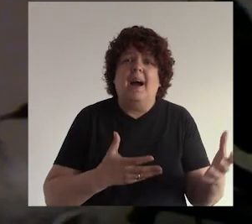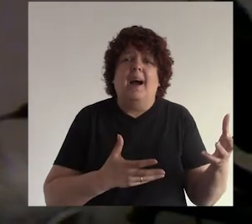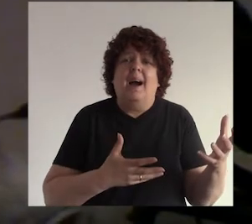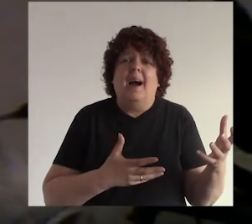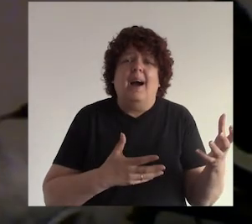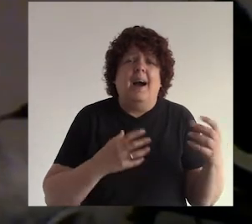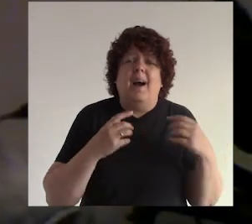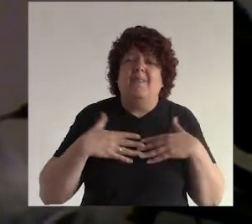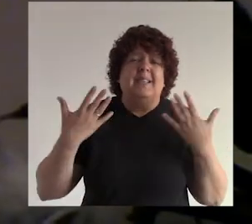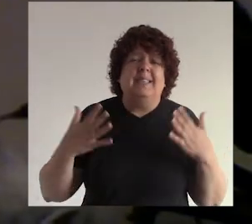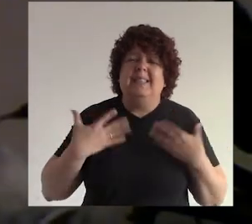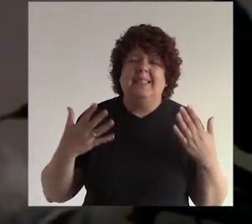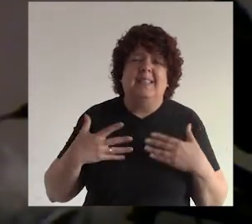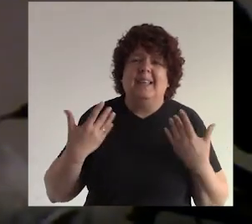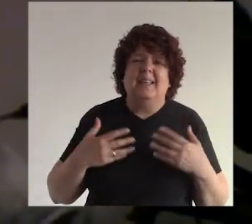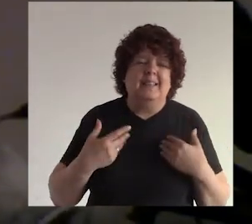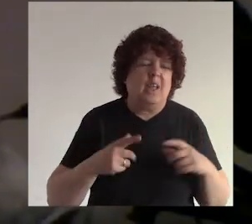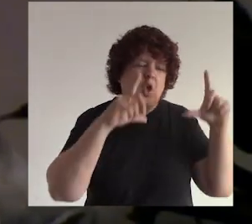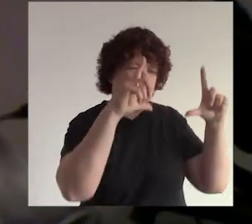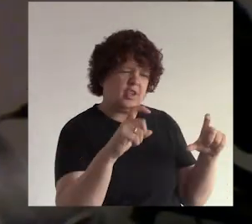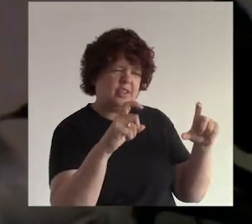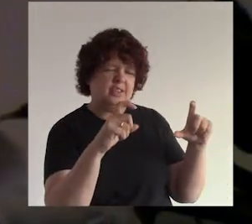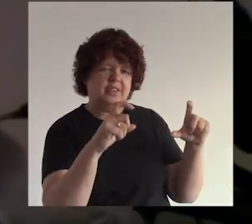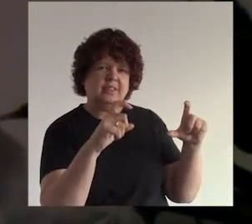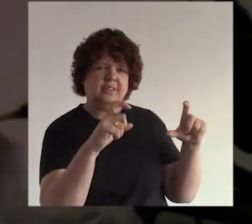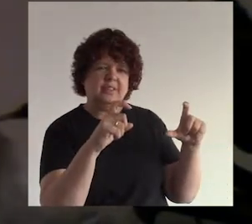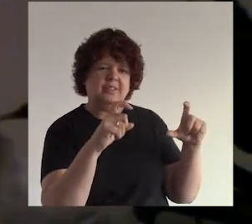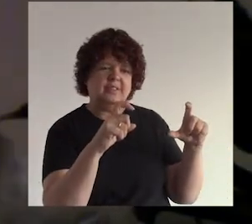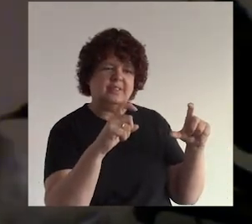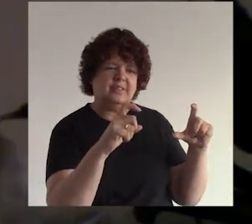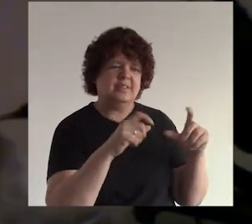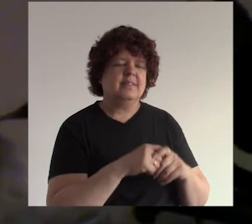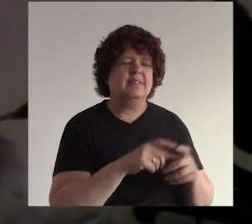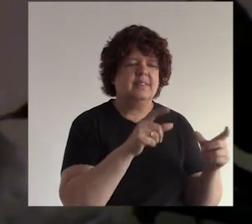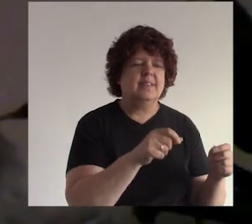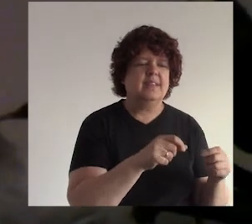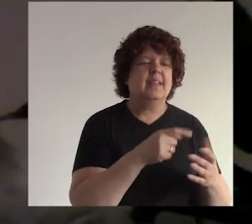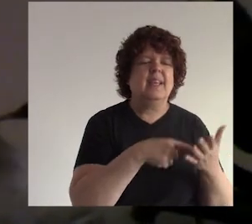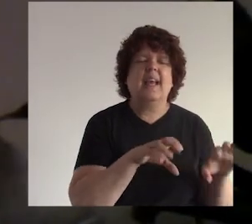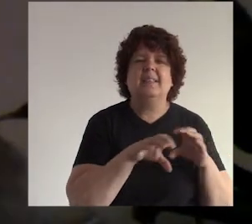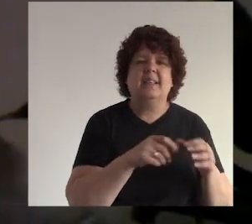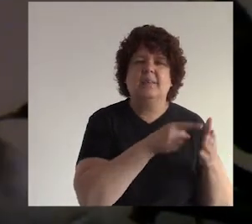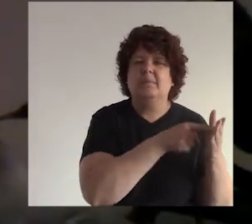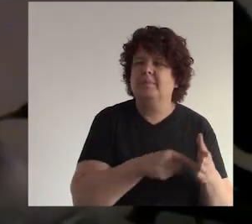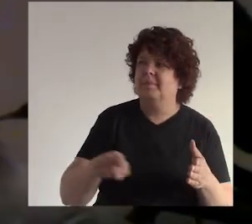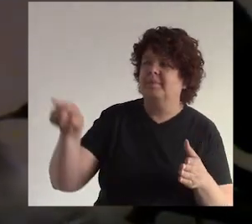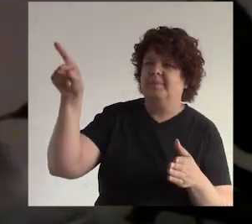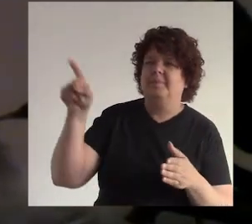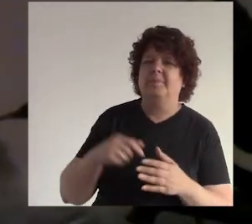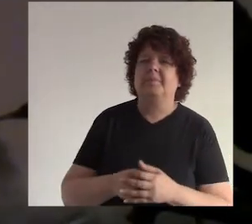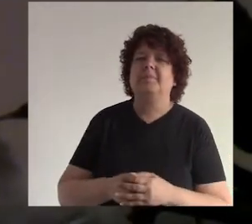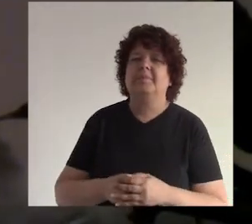mamá se llenaba su cara así de alegría y en ese momento yo le tomaba una foto a la mamá y adivinen que hacía con esa foto